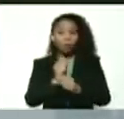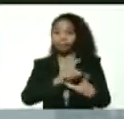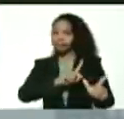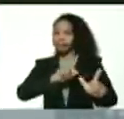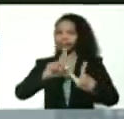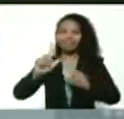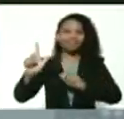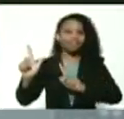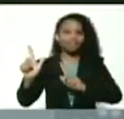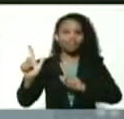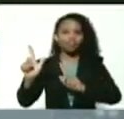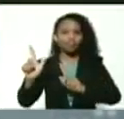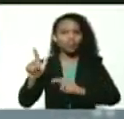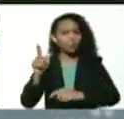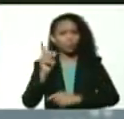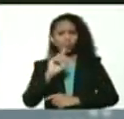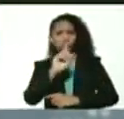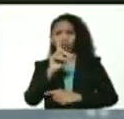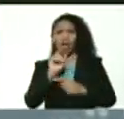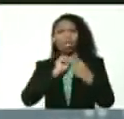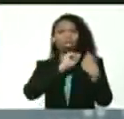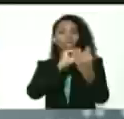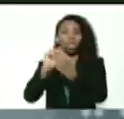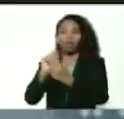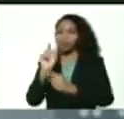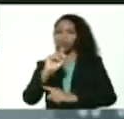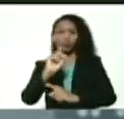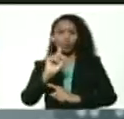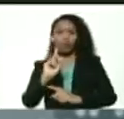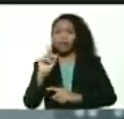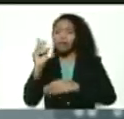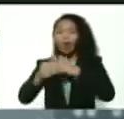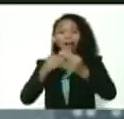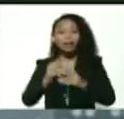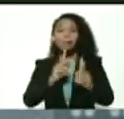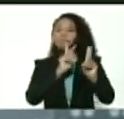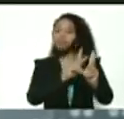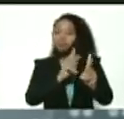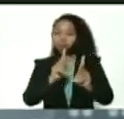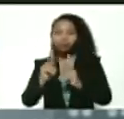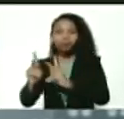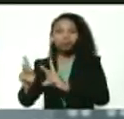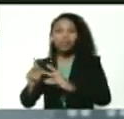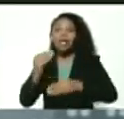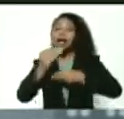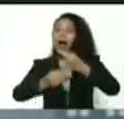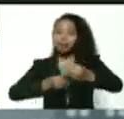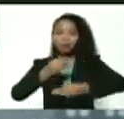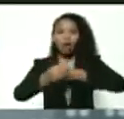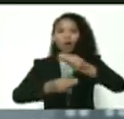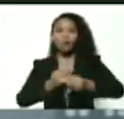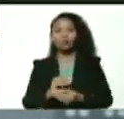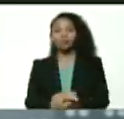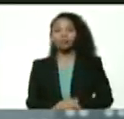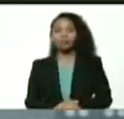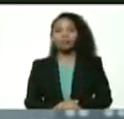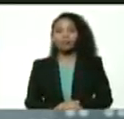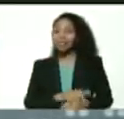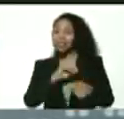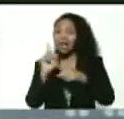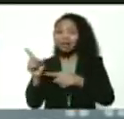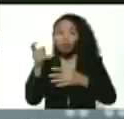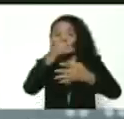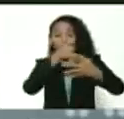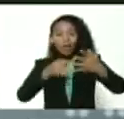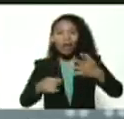listo esto no hay que discutirlo mucho lo que hay que es planificarlo bien y ejecutarlo si eso es una línea